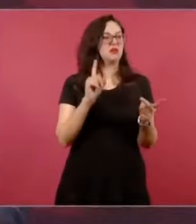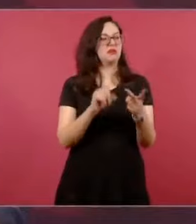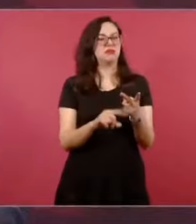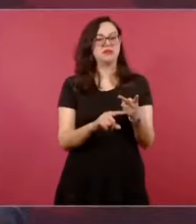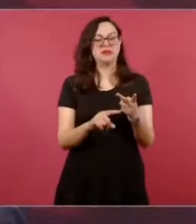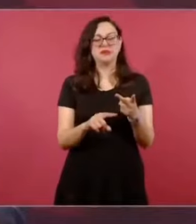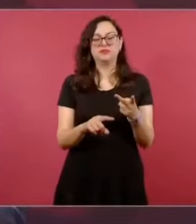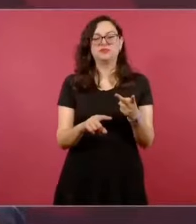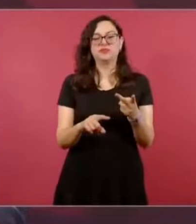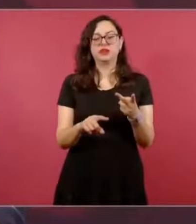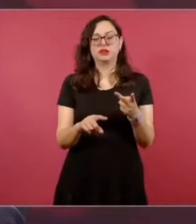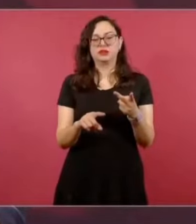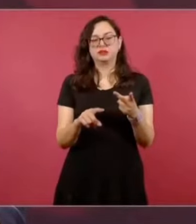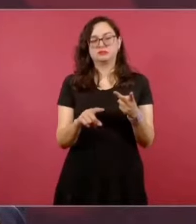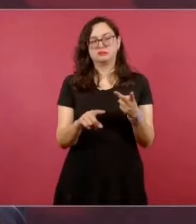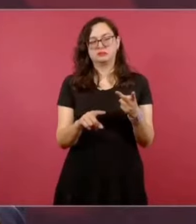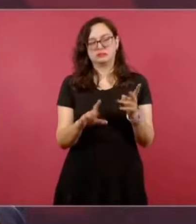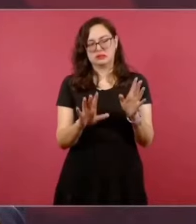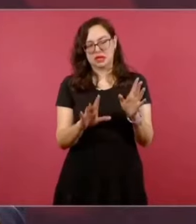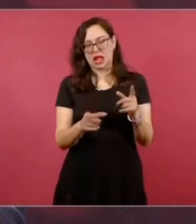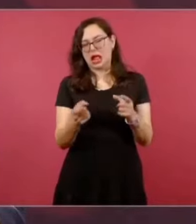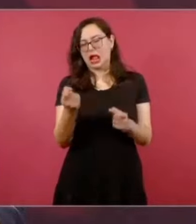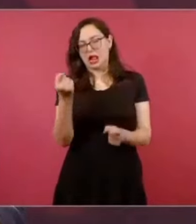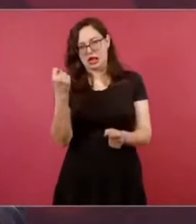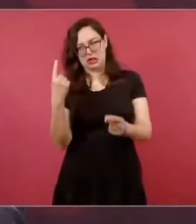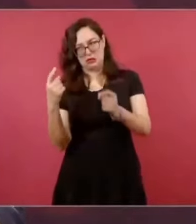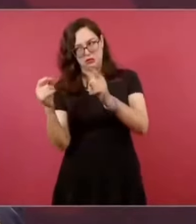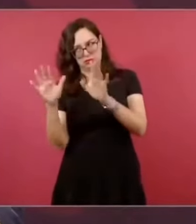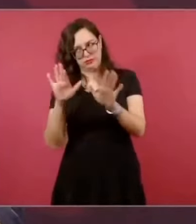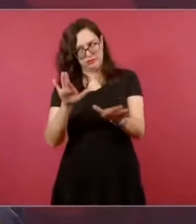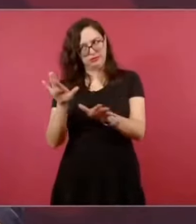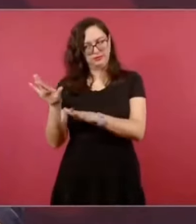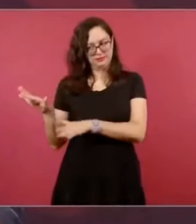con excepciones honrosas, radios,